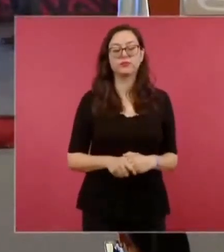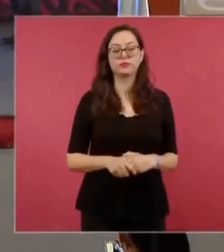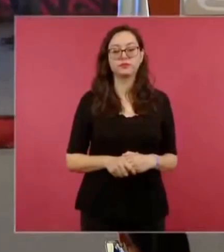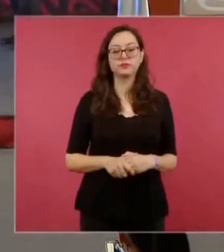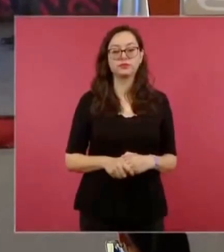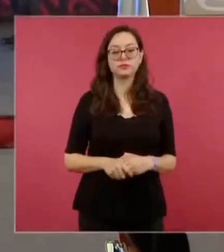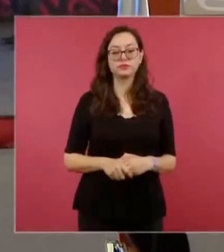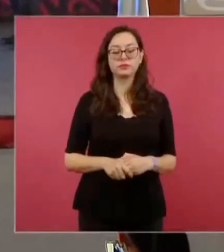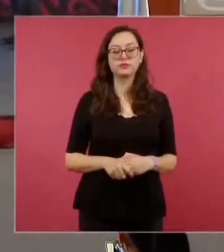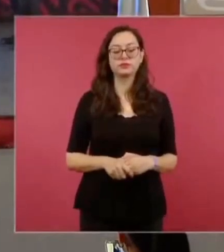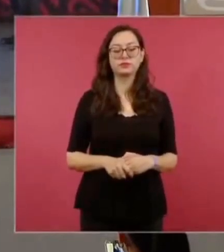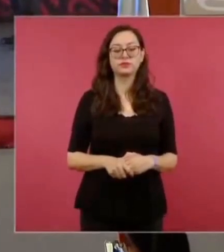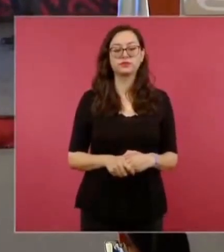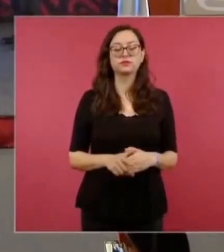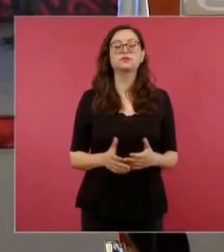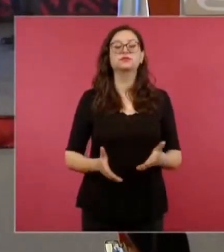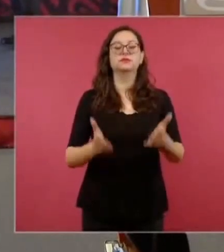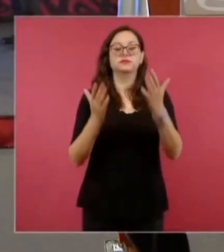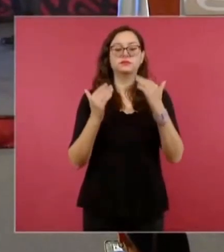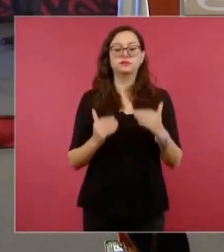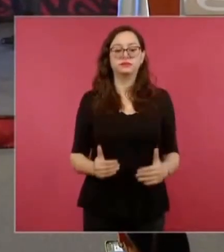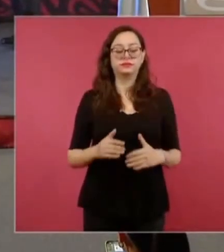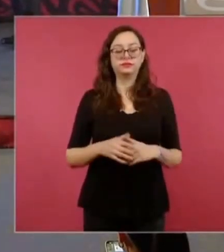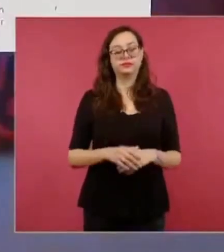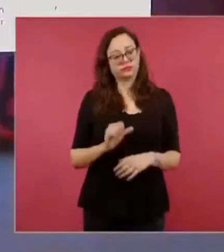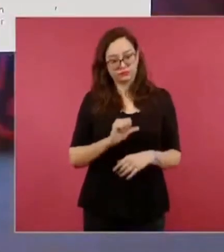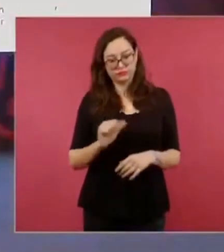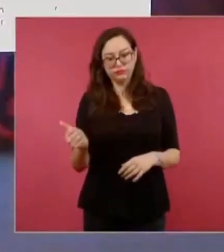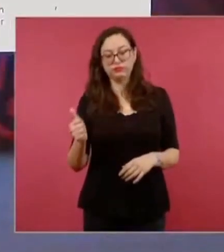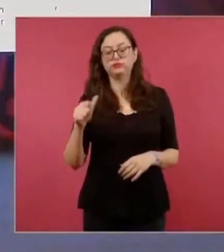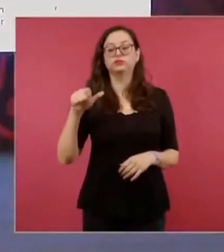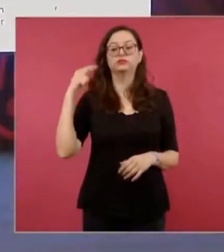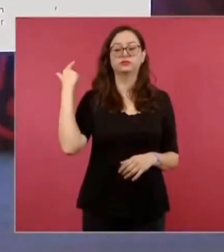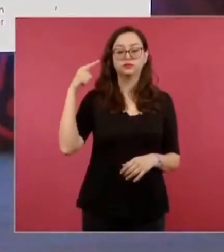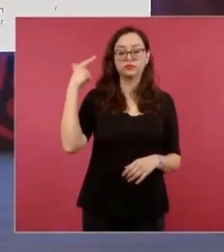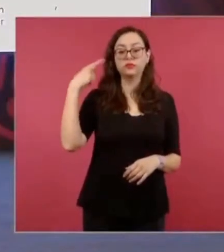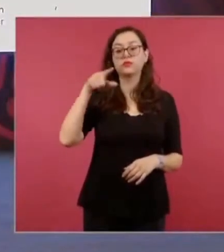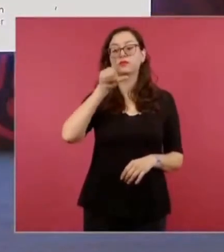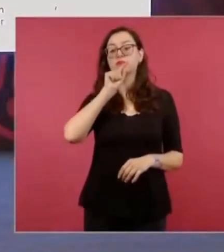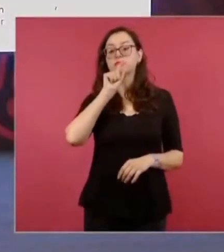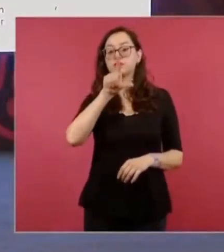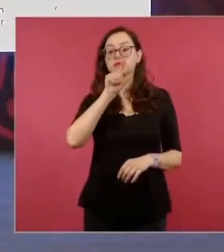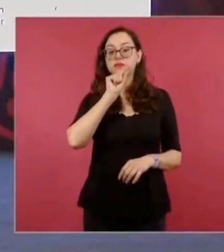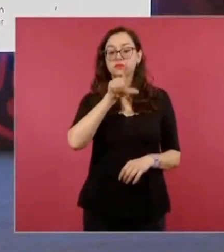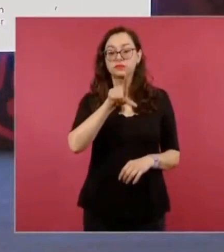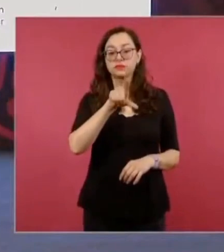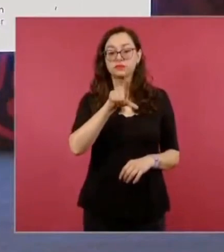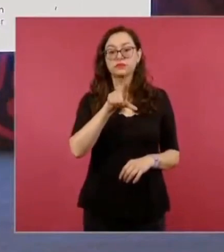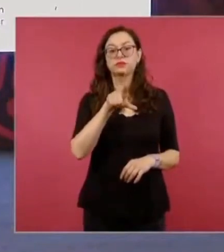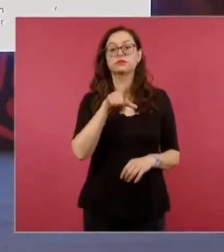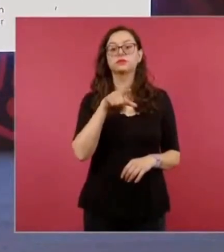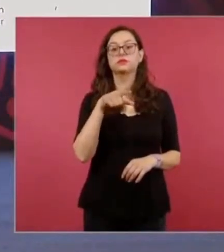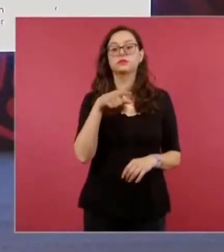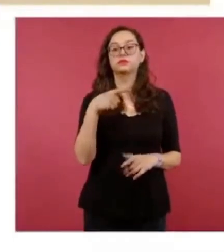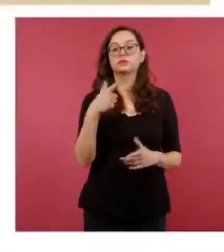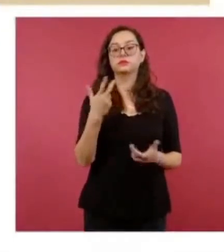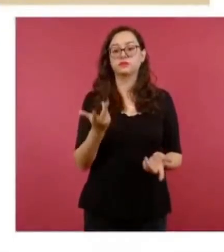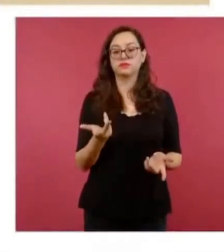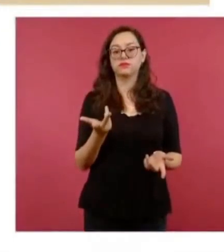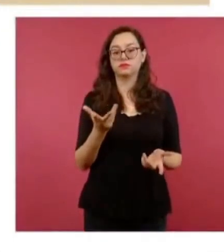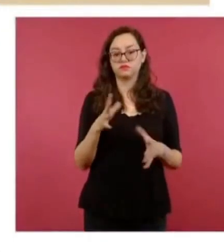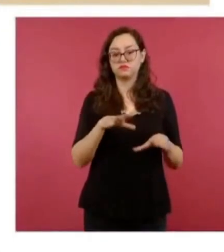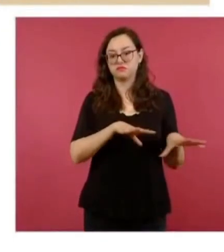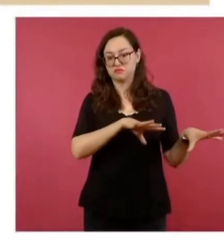Esta detención de Jorge Abram N., él fue detenido en Guadalajara, Jalisco, por la Fiscalía del Estado de México, con apoyo